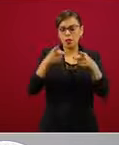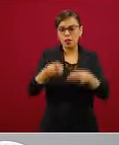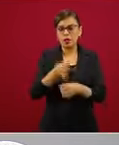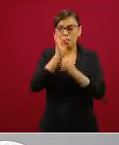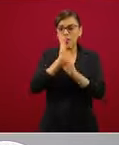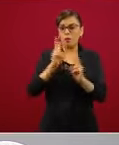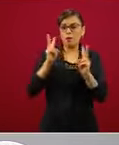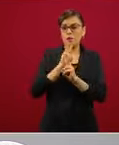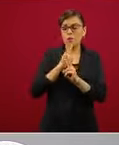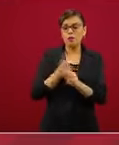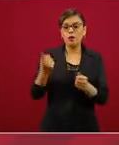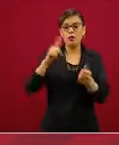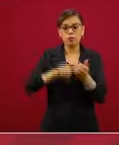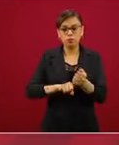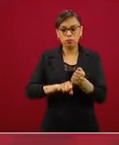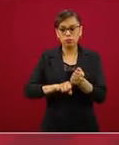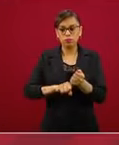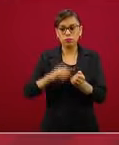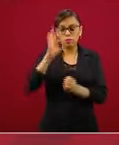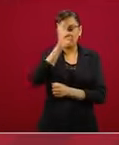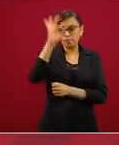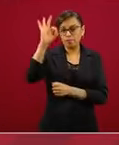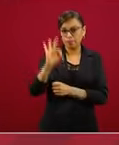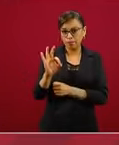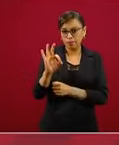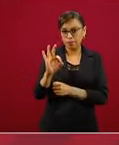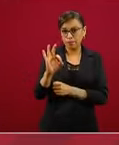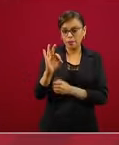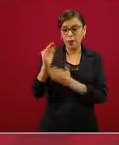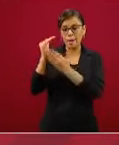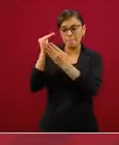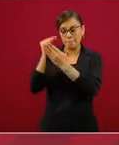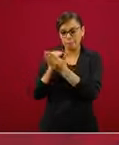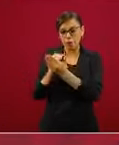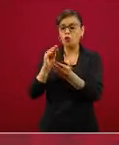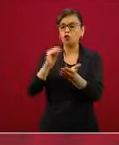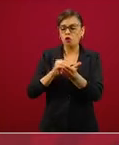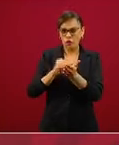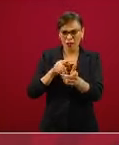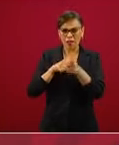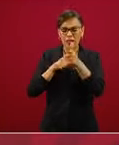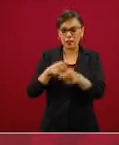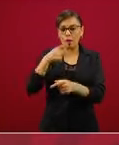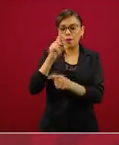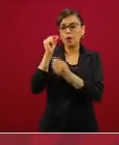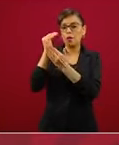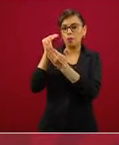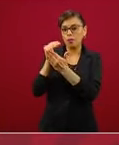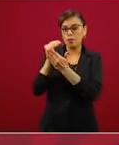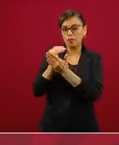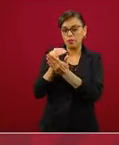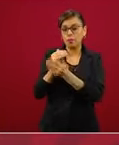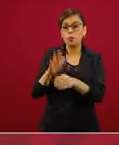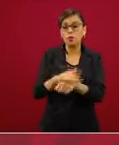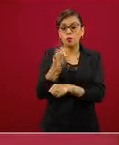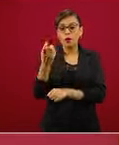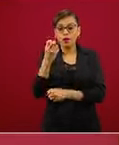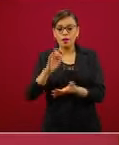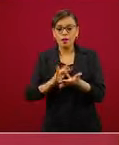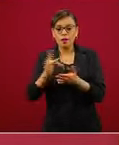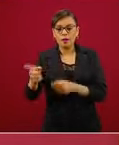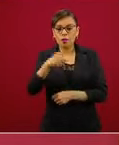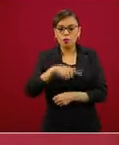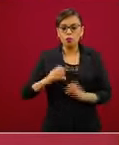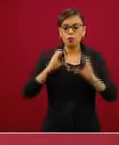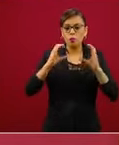menor, es decir, sigue creciendo, pero a una tasa menor. Y esto es gracias a las medidas, insisto, de prevención y de contención